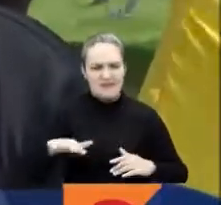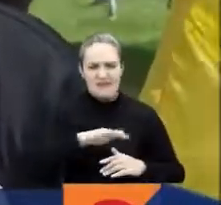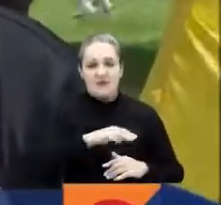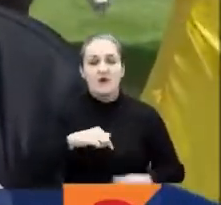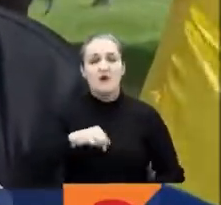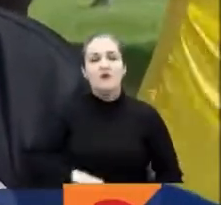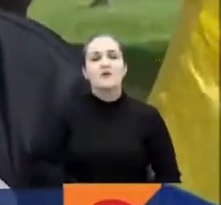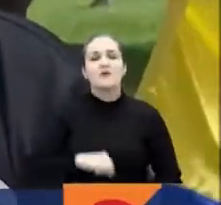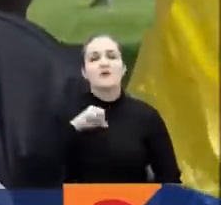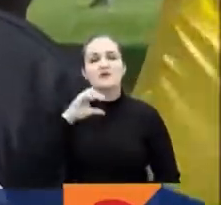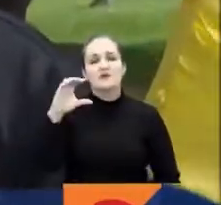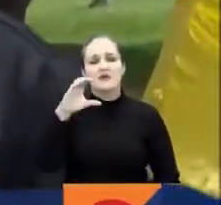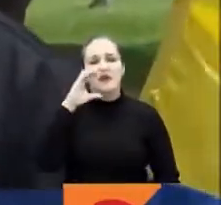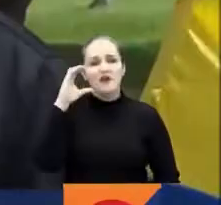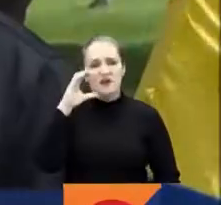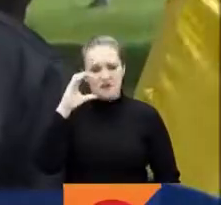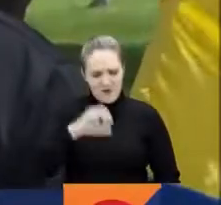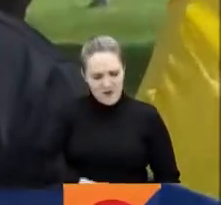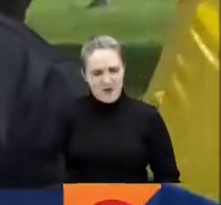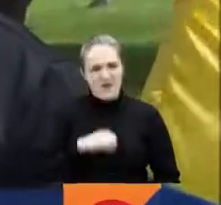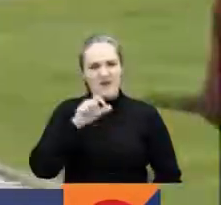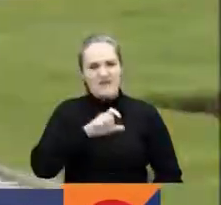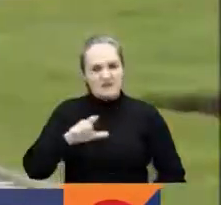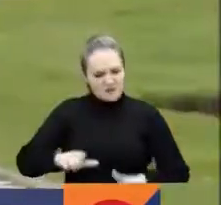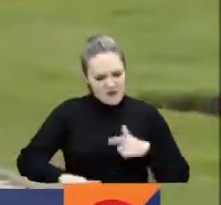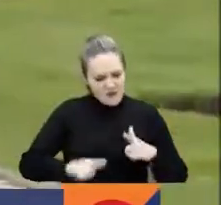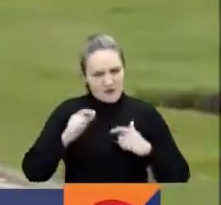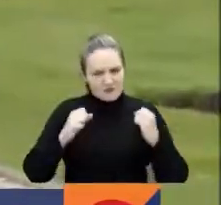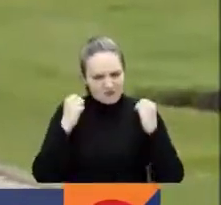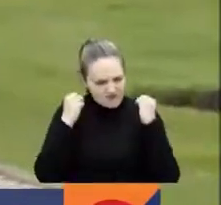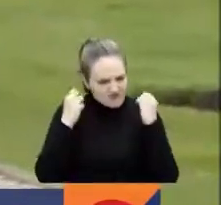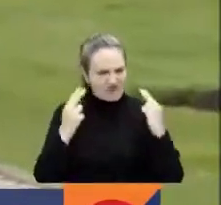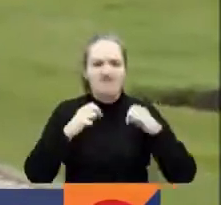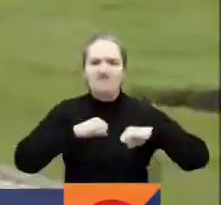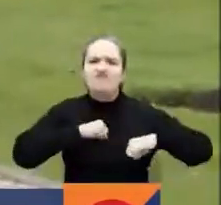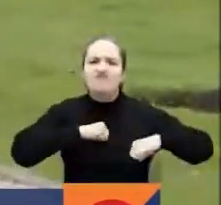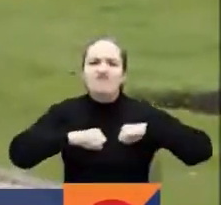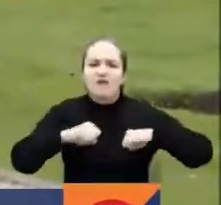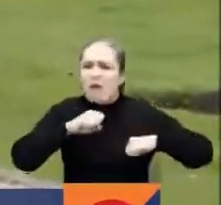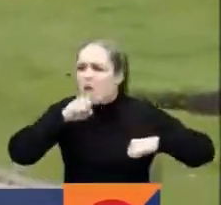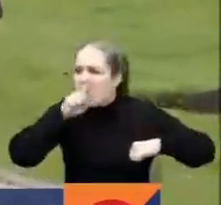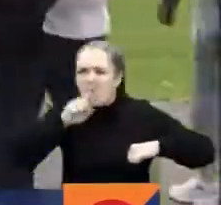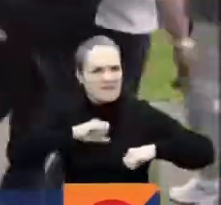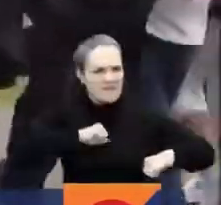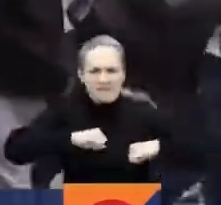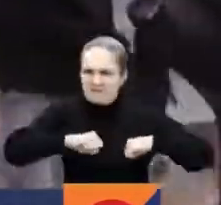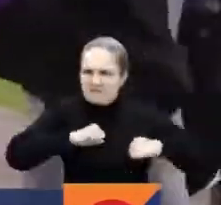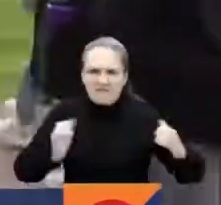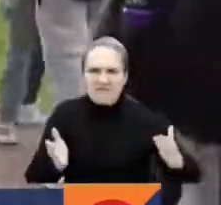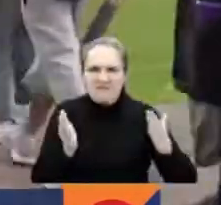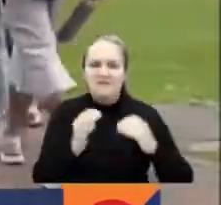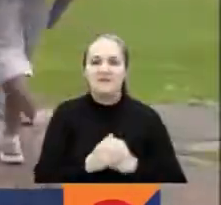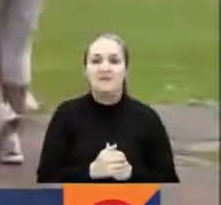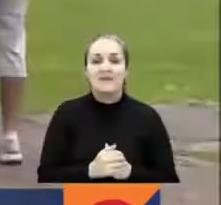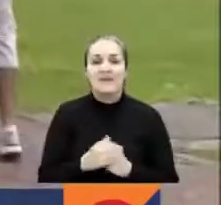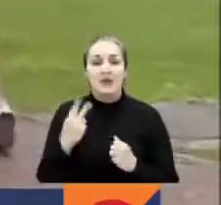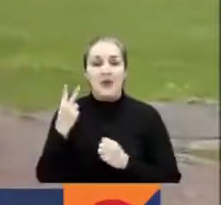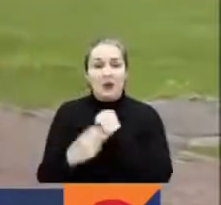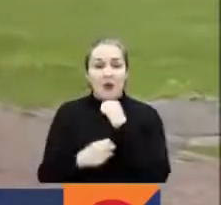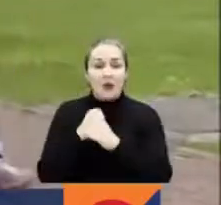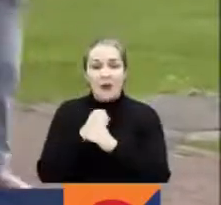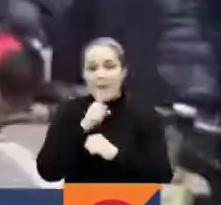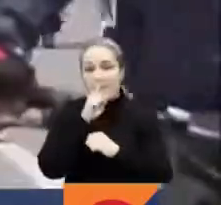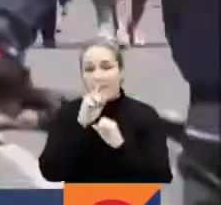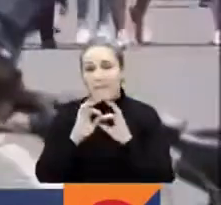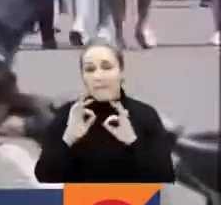orgullosa de la gente tajante, echada para adelante, verdad que trabajadora. Después de dos años sin desfile militar, las familias colombianas aprovecharon para